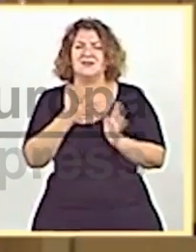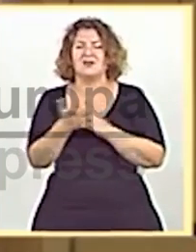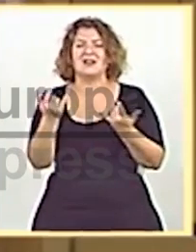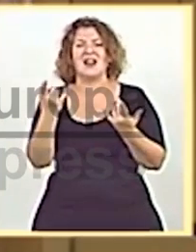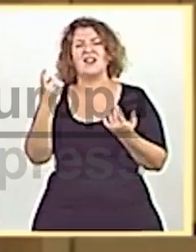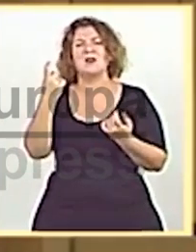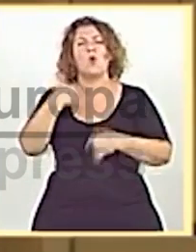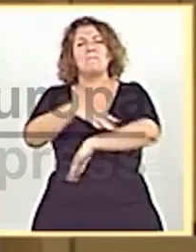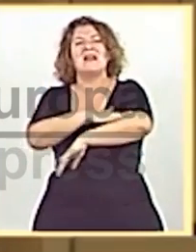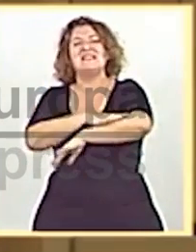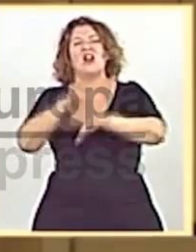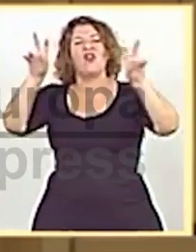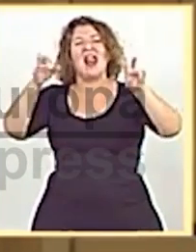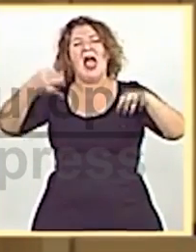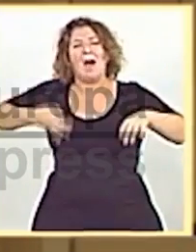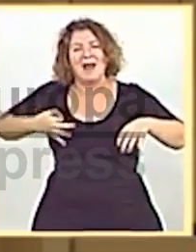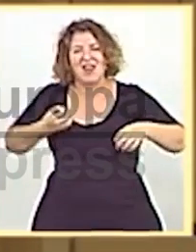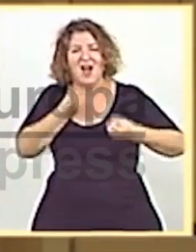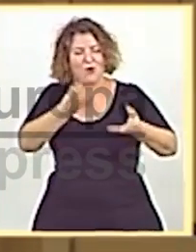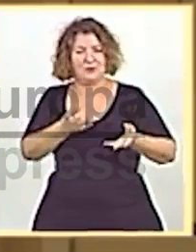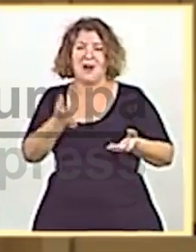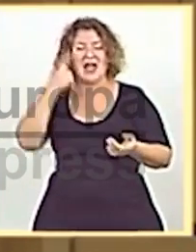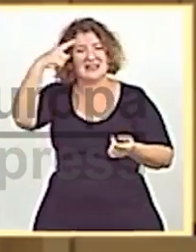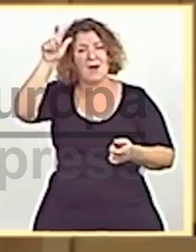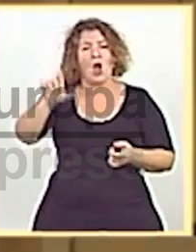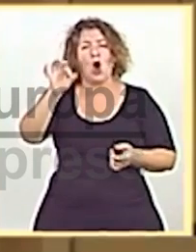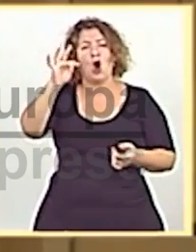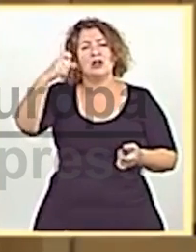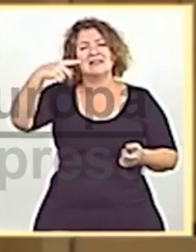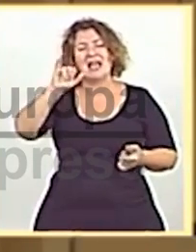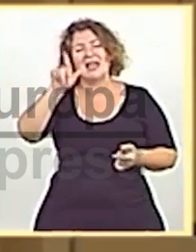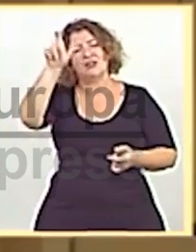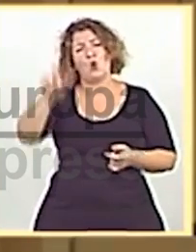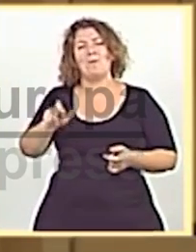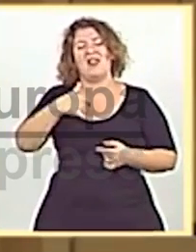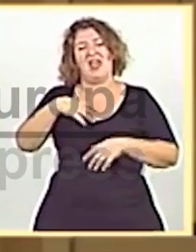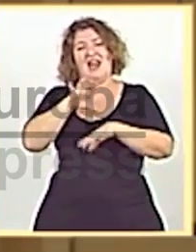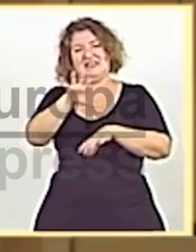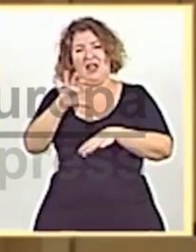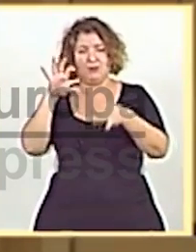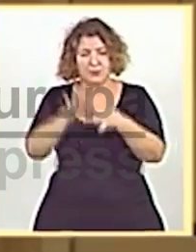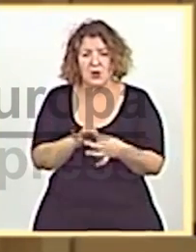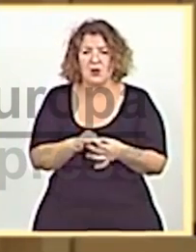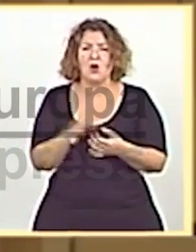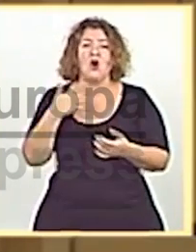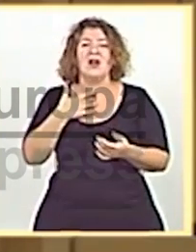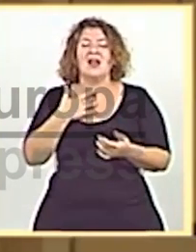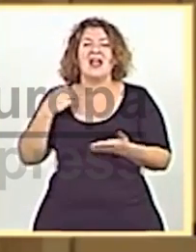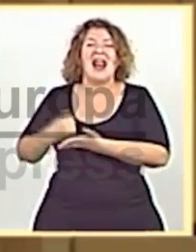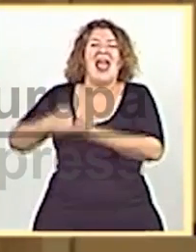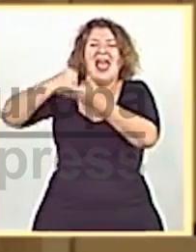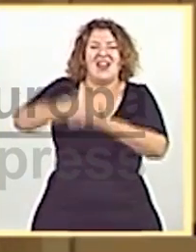ningún ministerio de la verdad para saber que ni OTEC y su nombre de Estado, ni ese blanqueamiento de los herederos del terror,